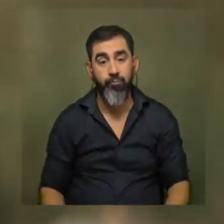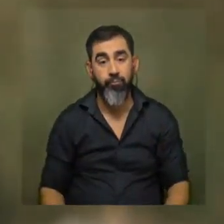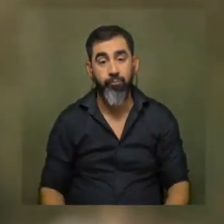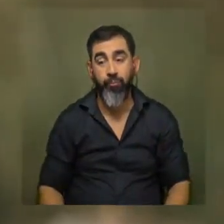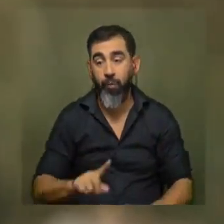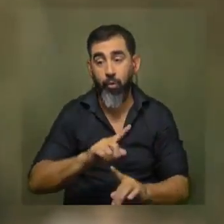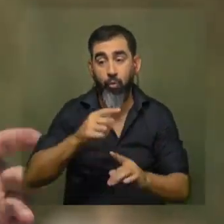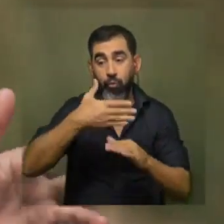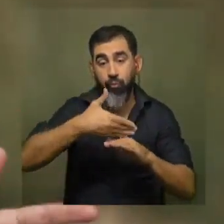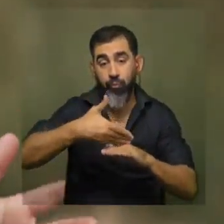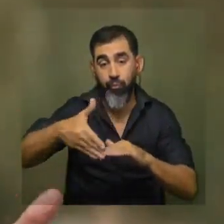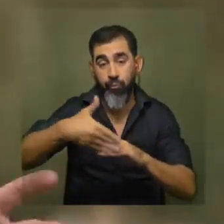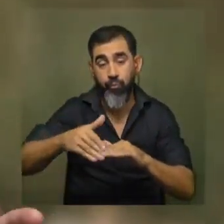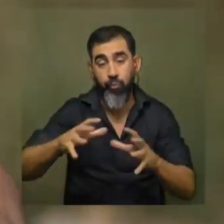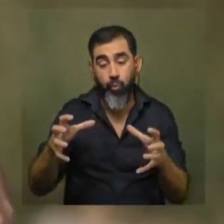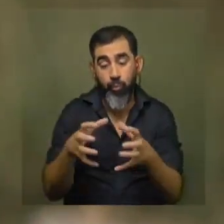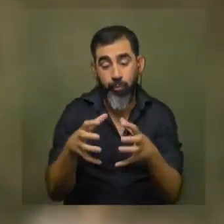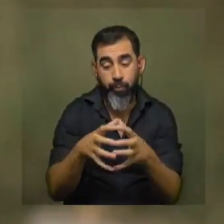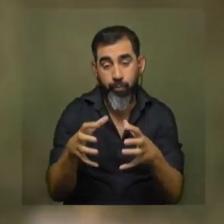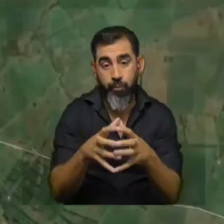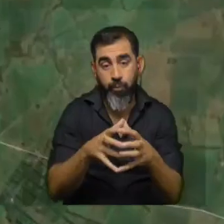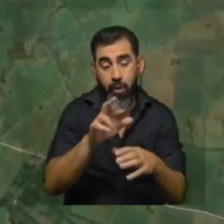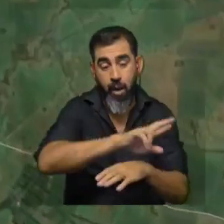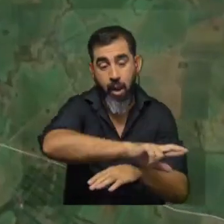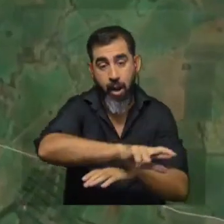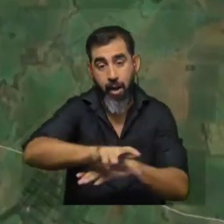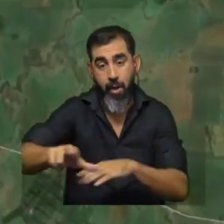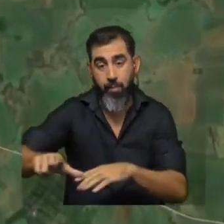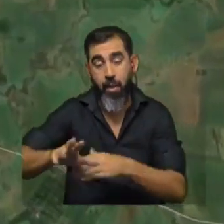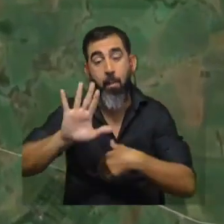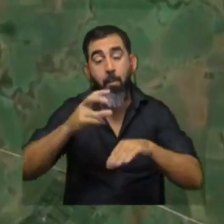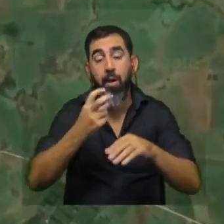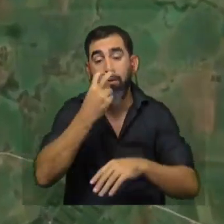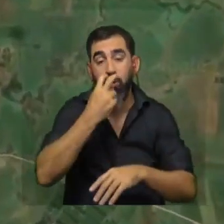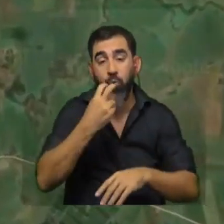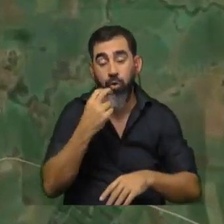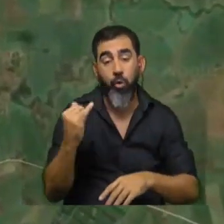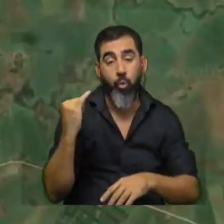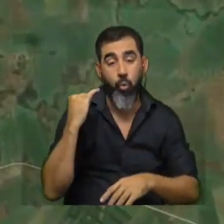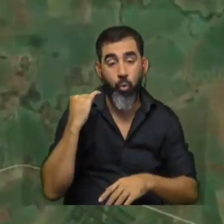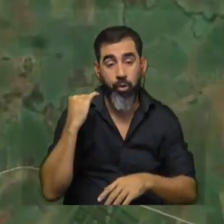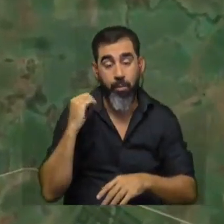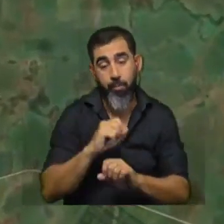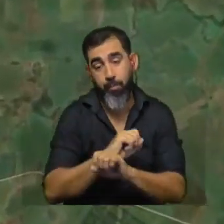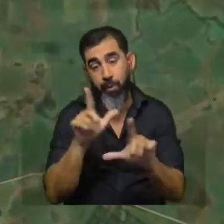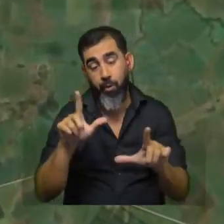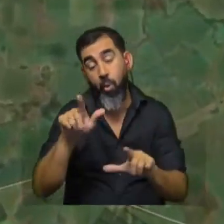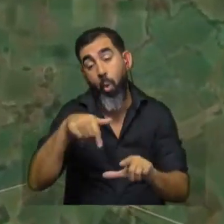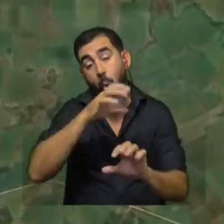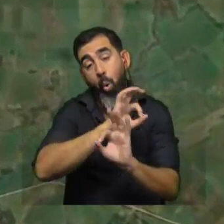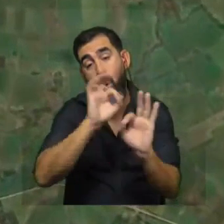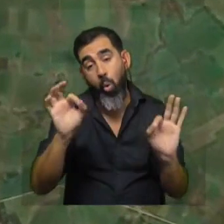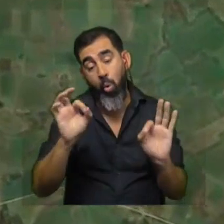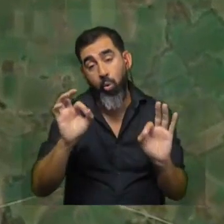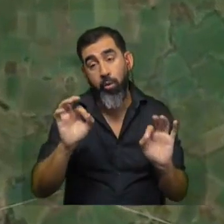que no barre se quedan agrupadas contra la costa uruguaya, principalmente en San José y Colonia. El otro escenario es que